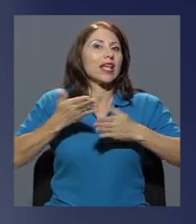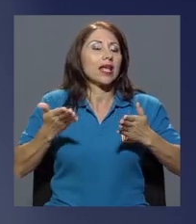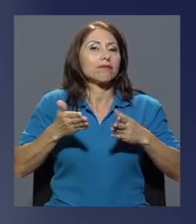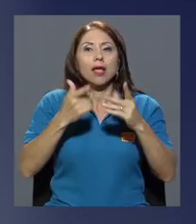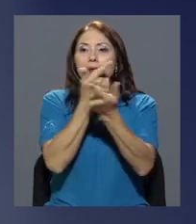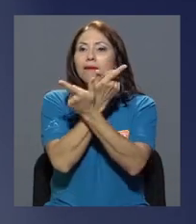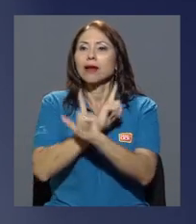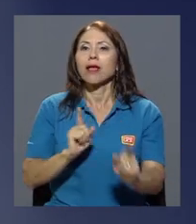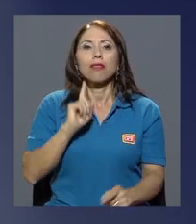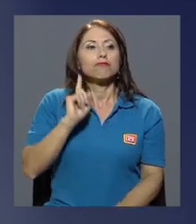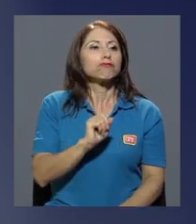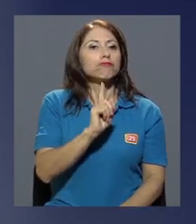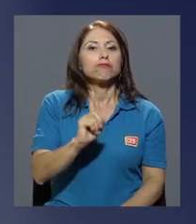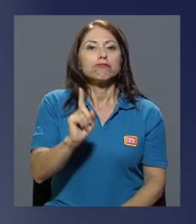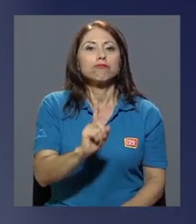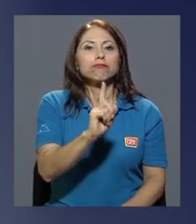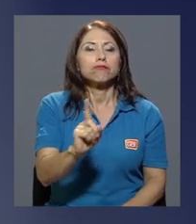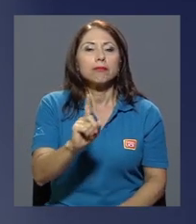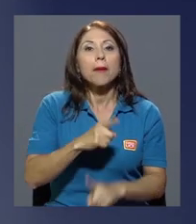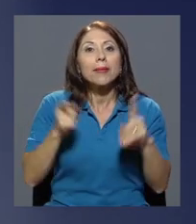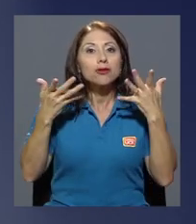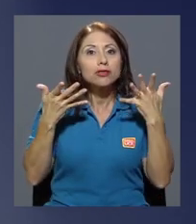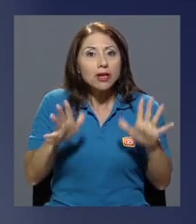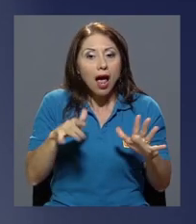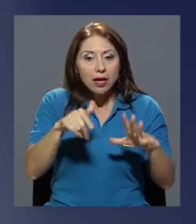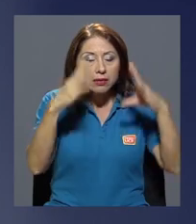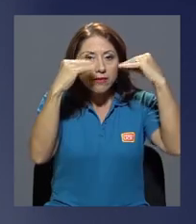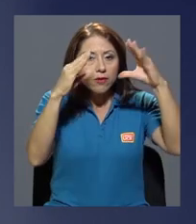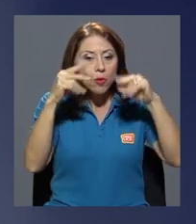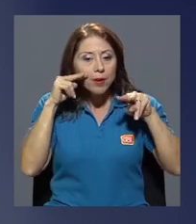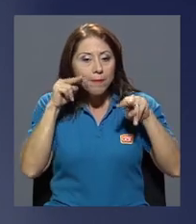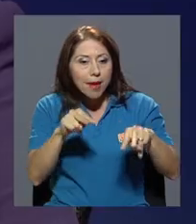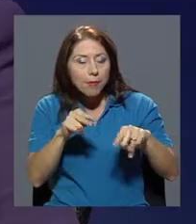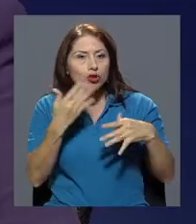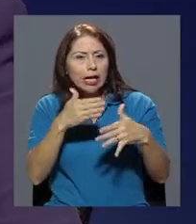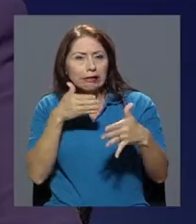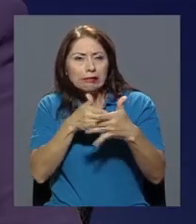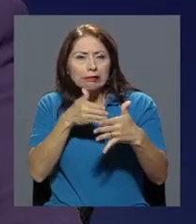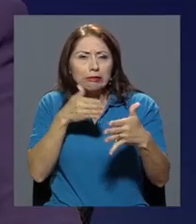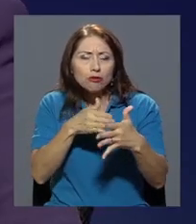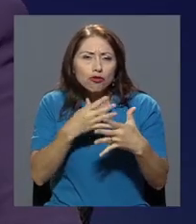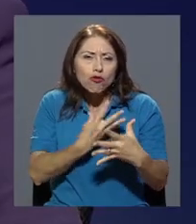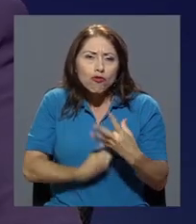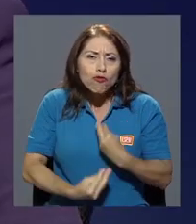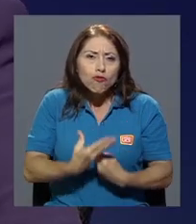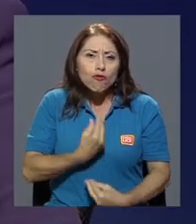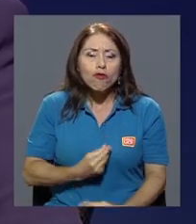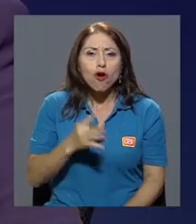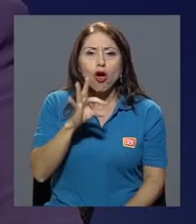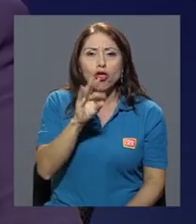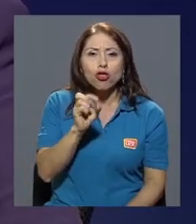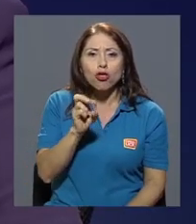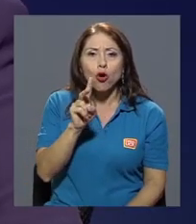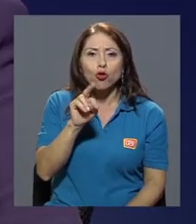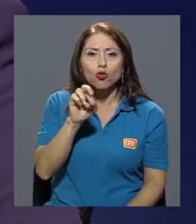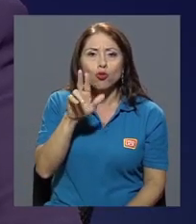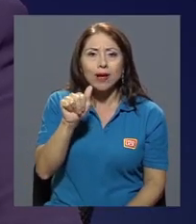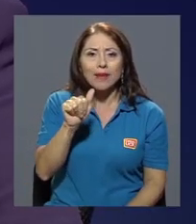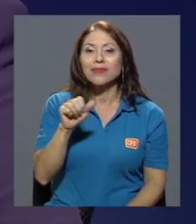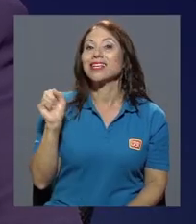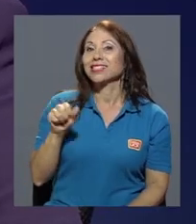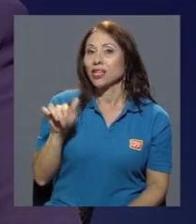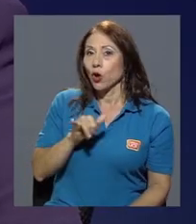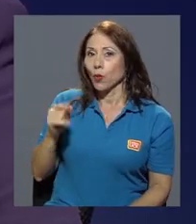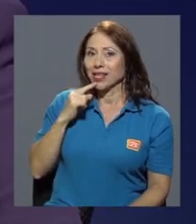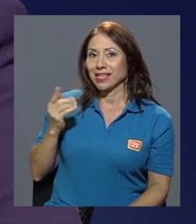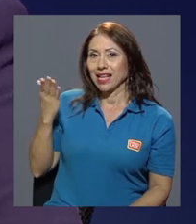Pero ya encontramos datos en este informe, por ejemplo, donde aparece la tortura. Sí, efectivamente ha ido mutando, como decía